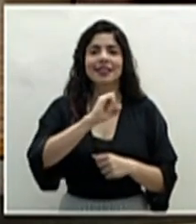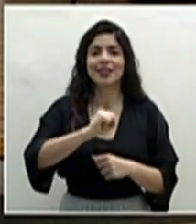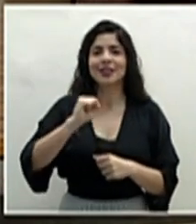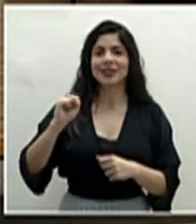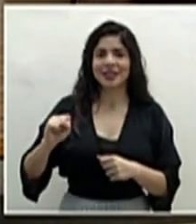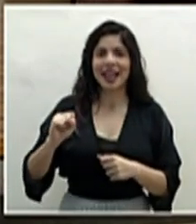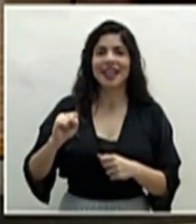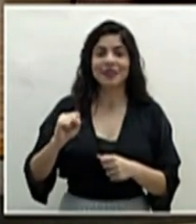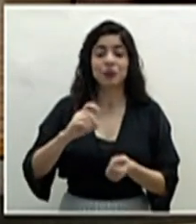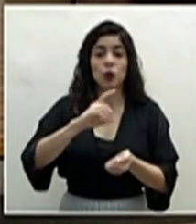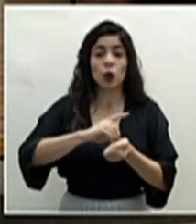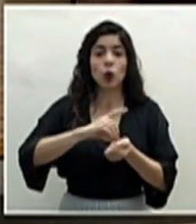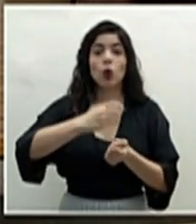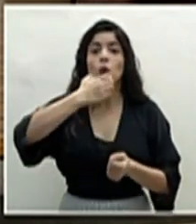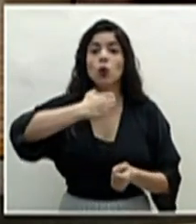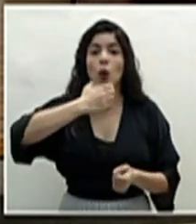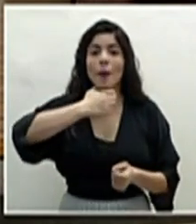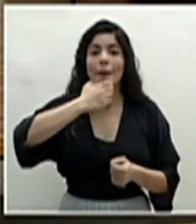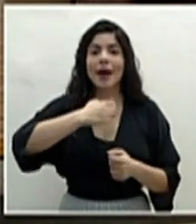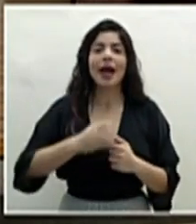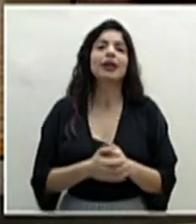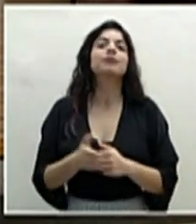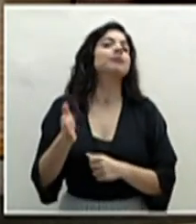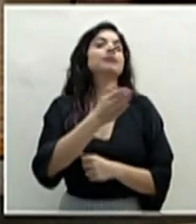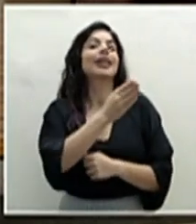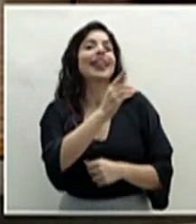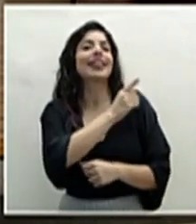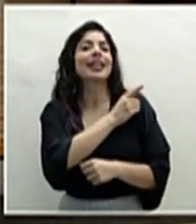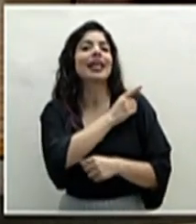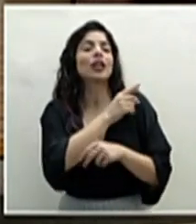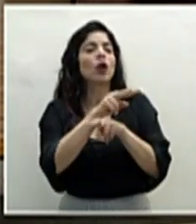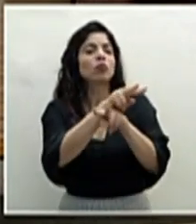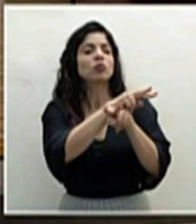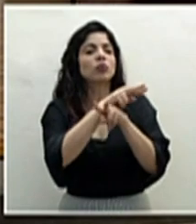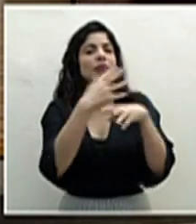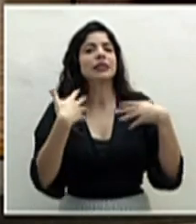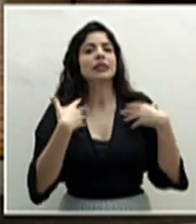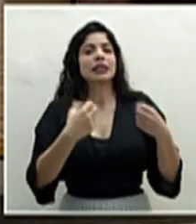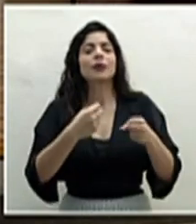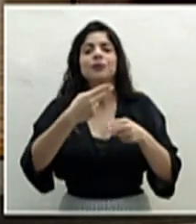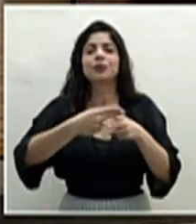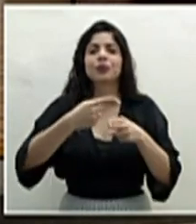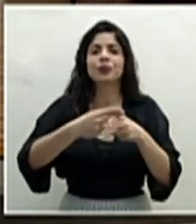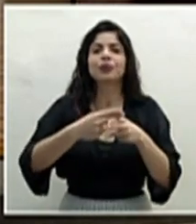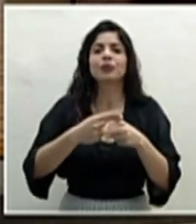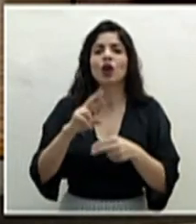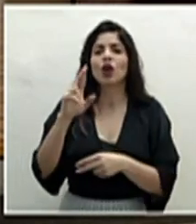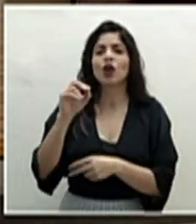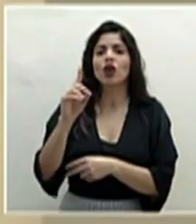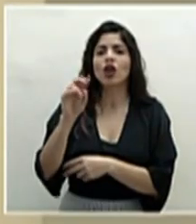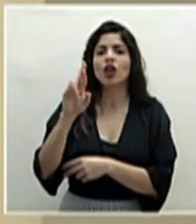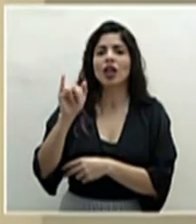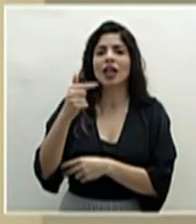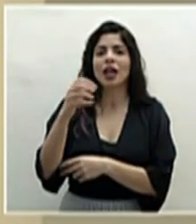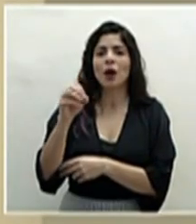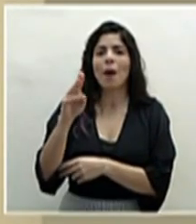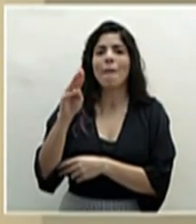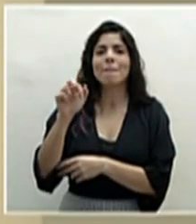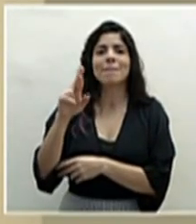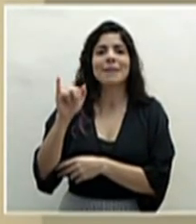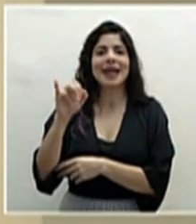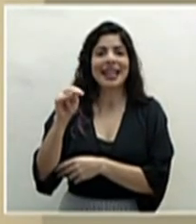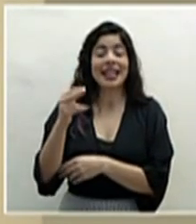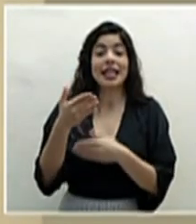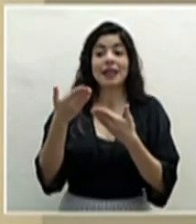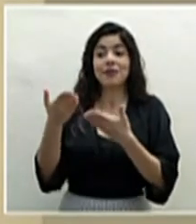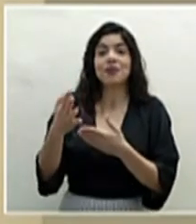Seguro Social, el doctor Román Macaya, y el director de vigilancia de la salud, el doctor Rodrigo Marín. Cedemos el uso de la